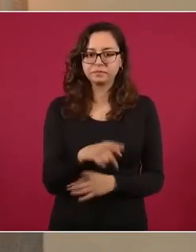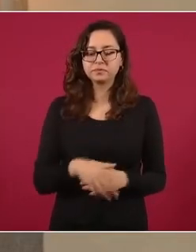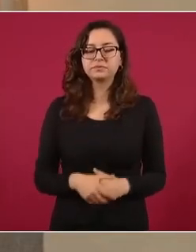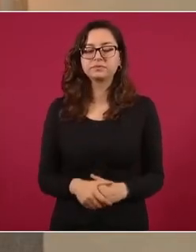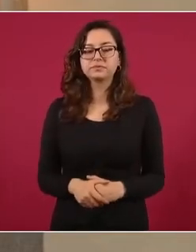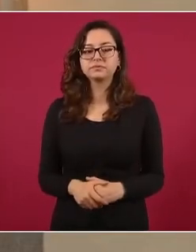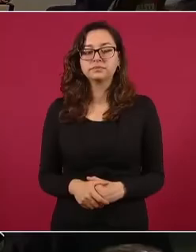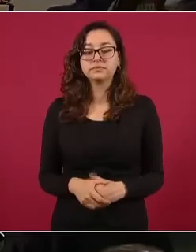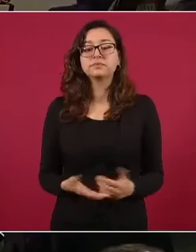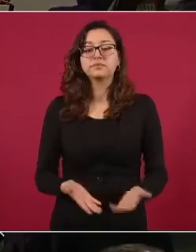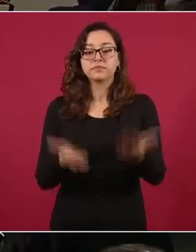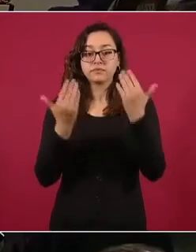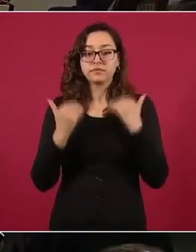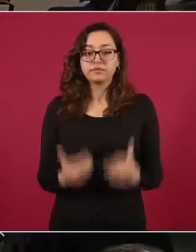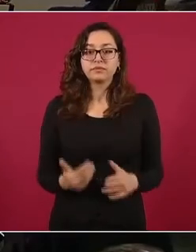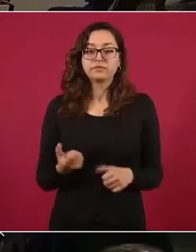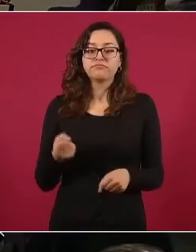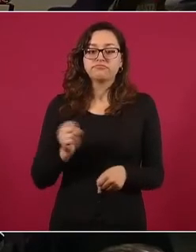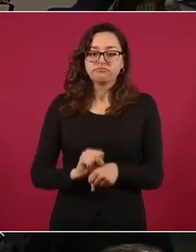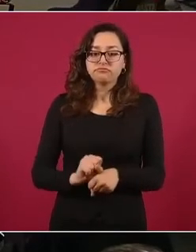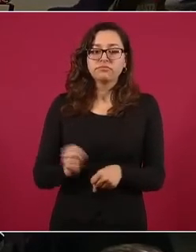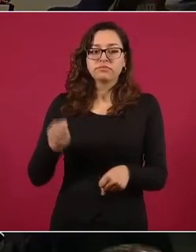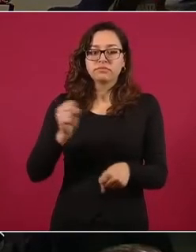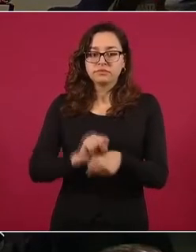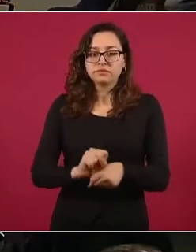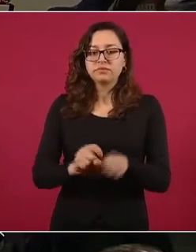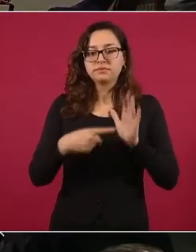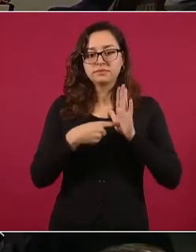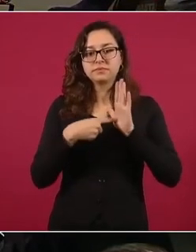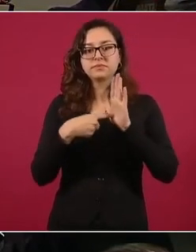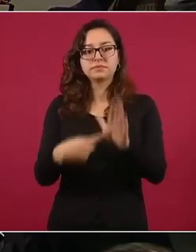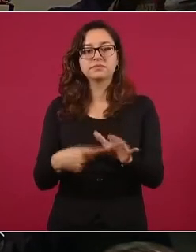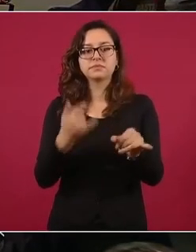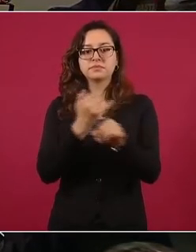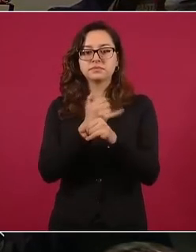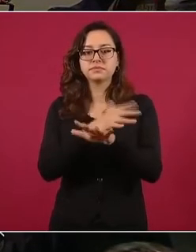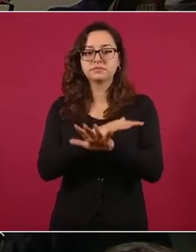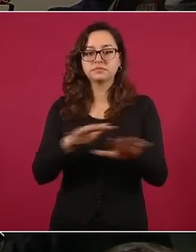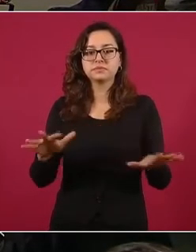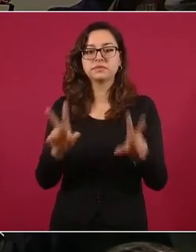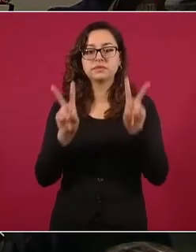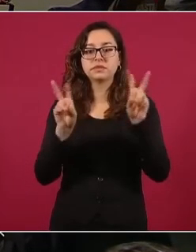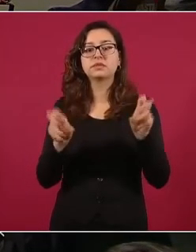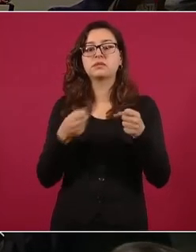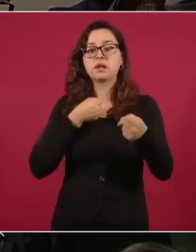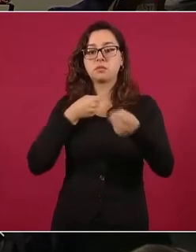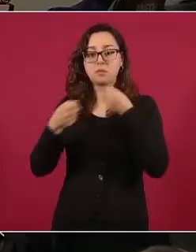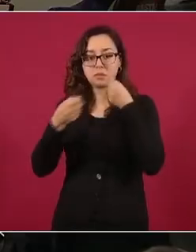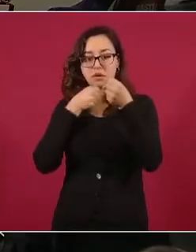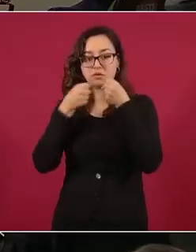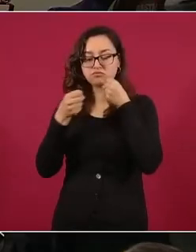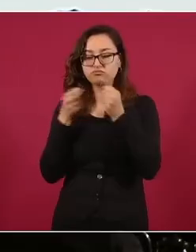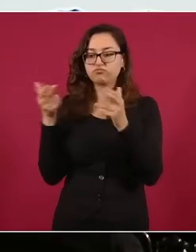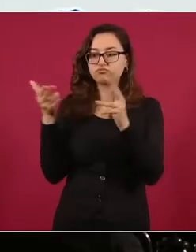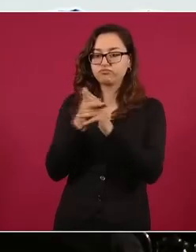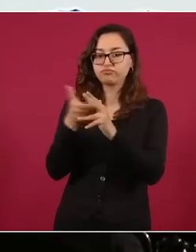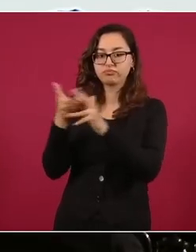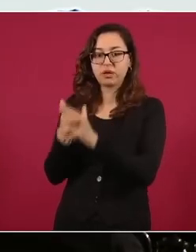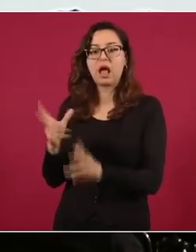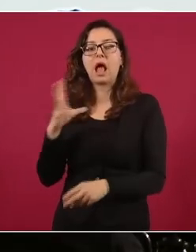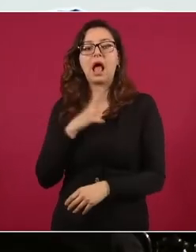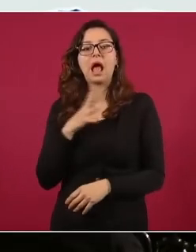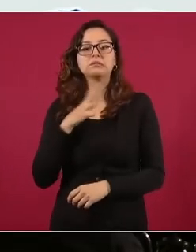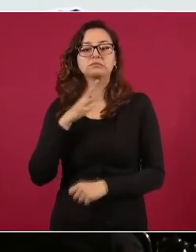en un ejercicio de transparencia del estatus de los 13 casos de periodistas asesinados